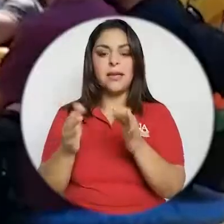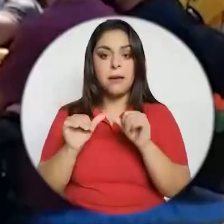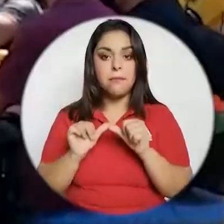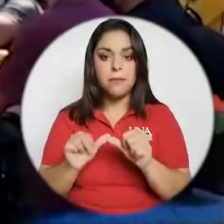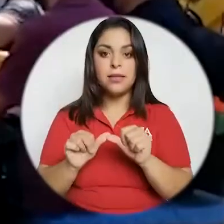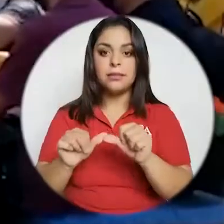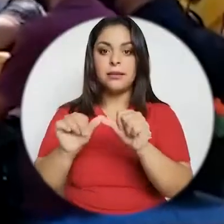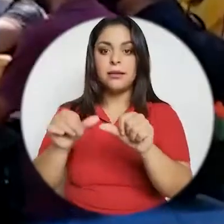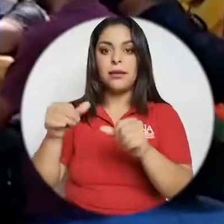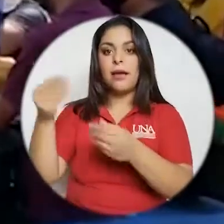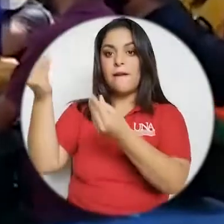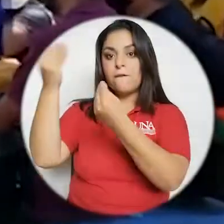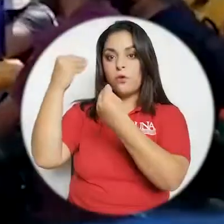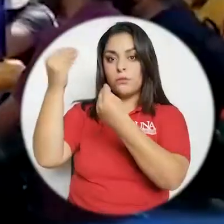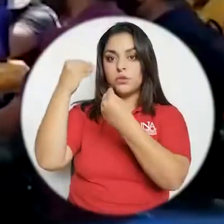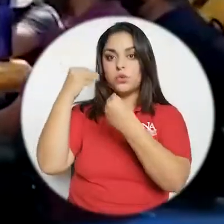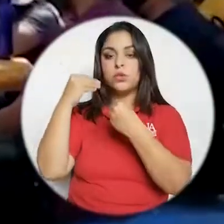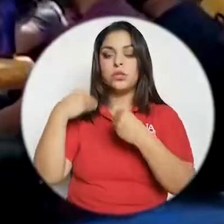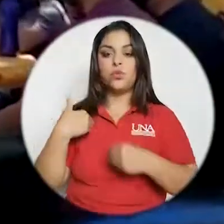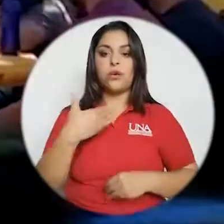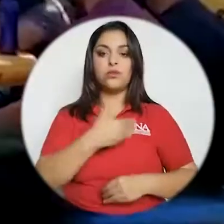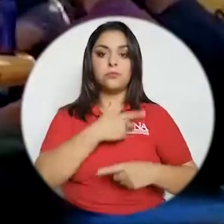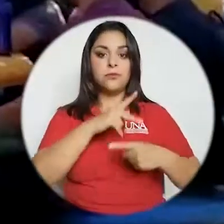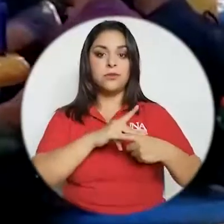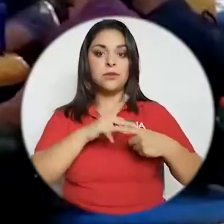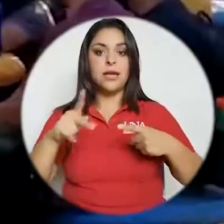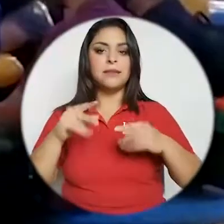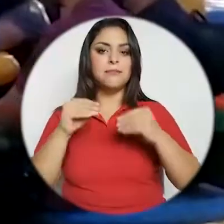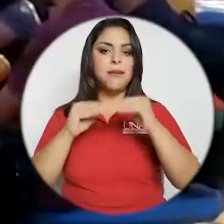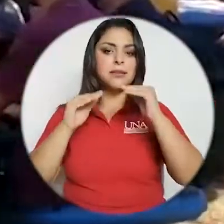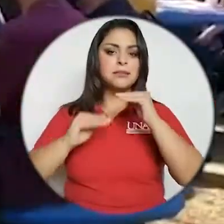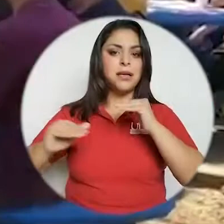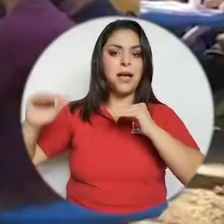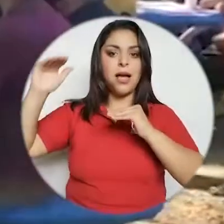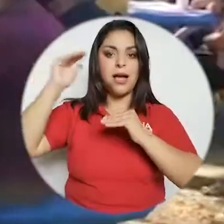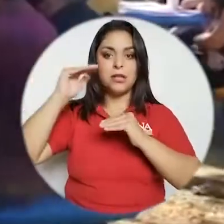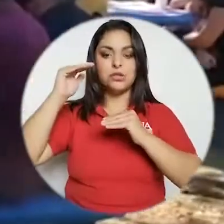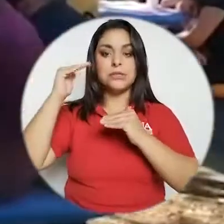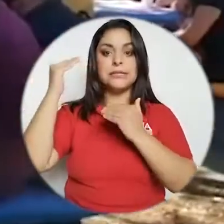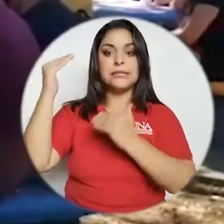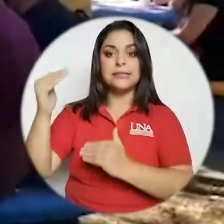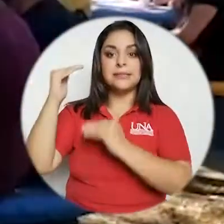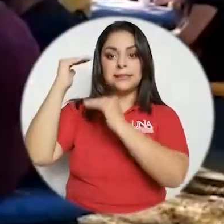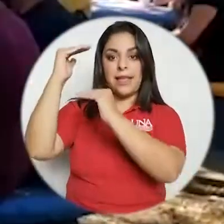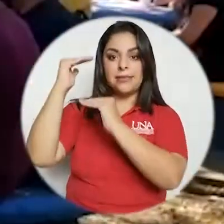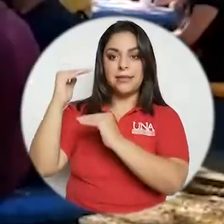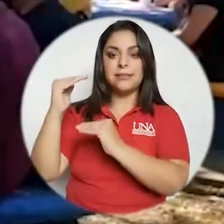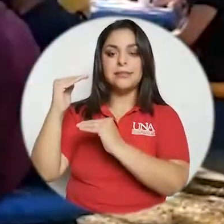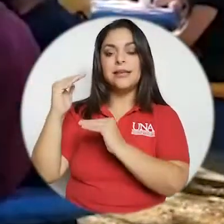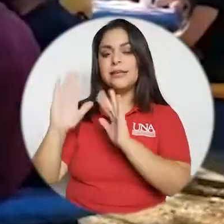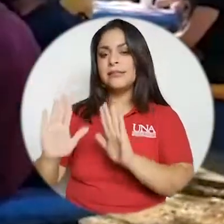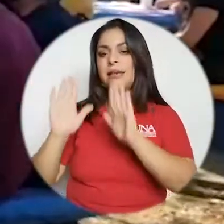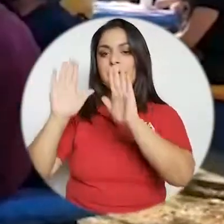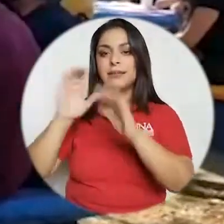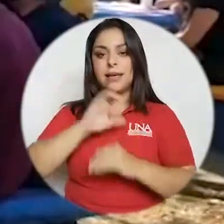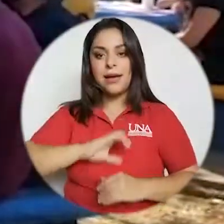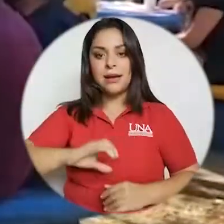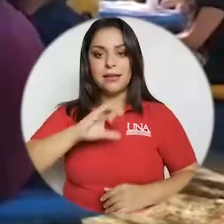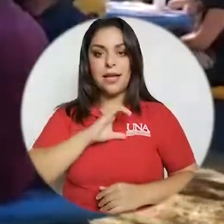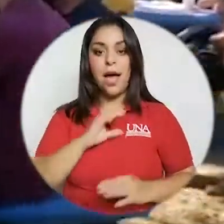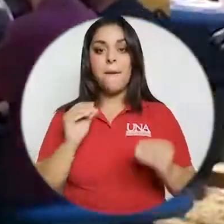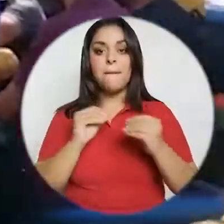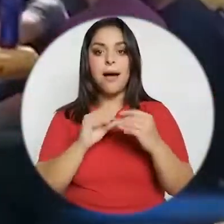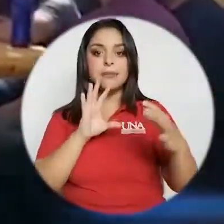y es mantener la formación de nuestros profesionales a los más altos estándares de excelencia de calidad